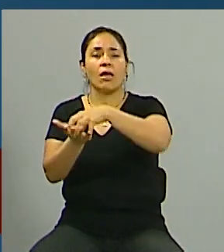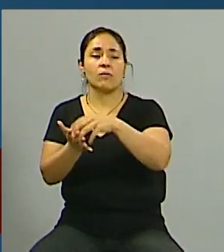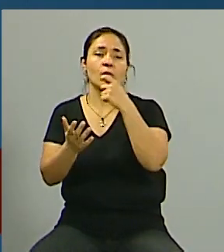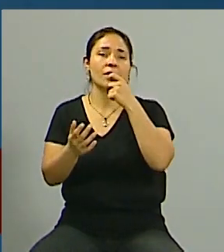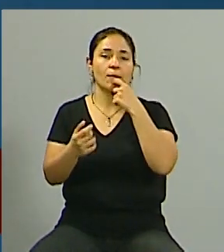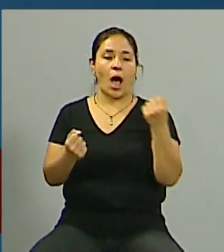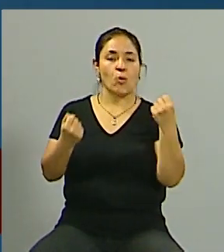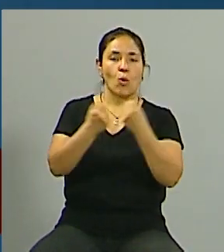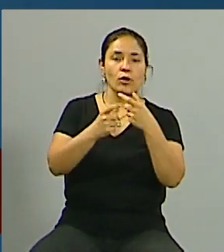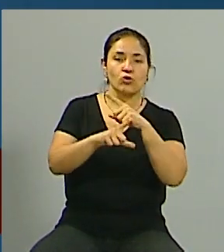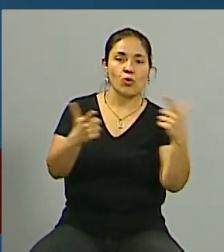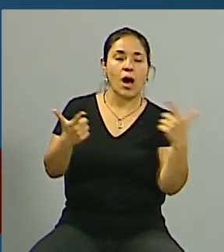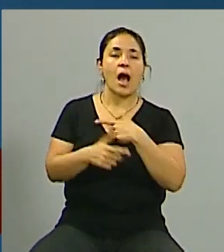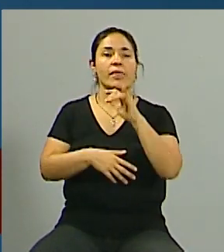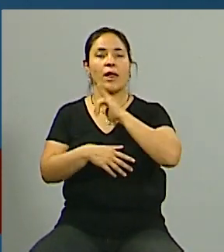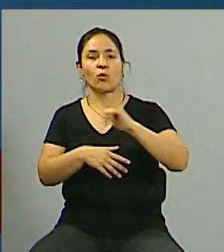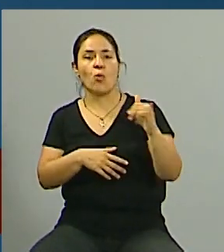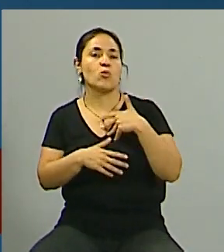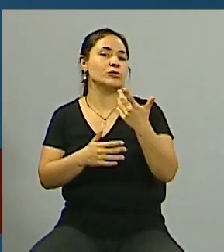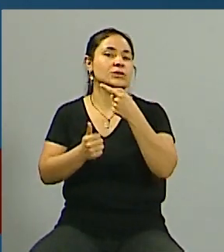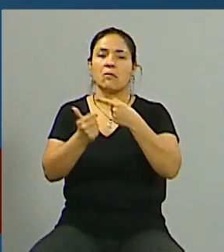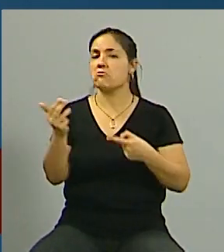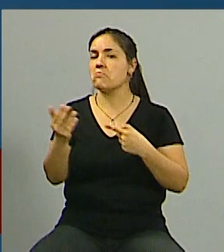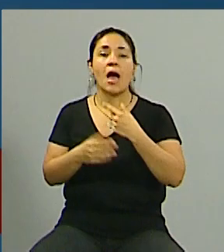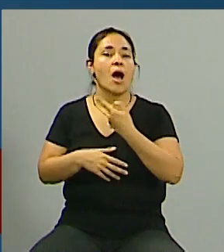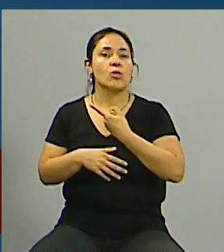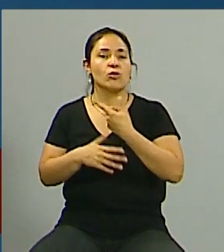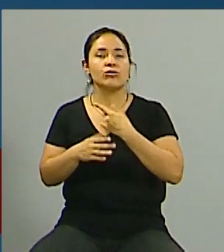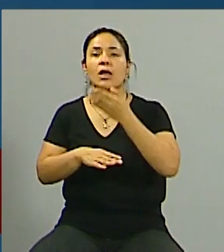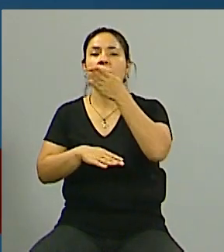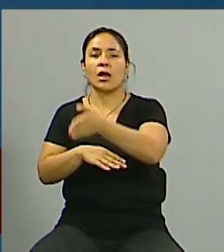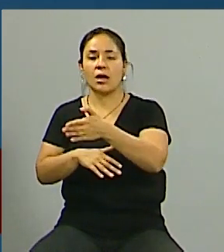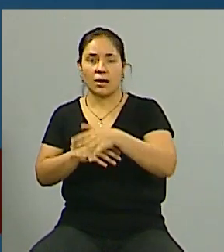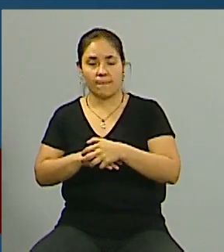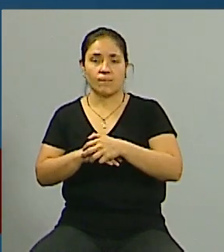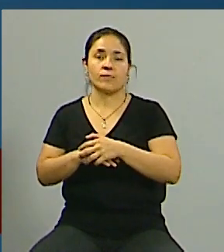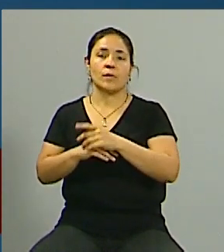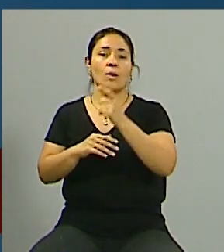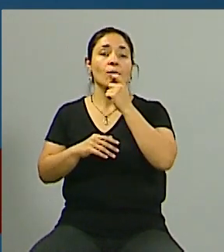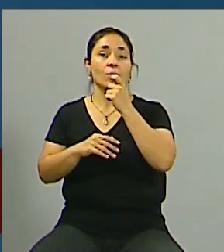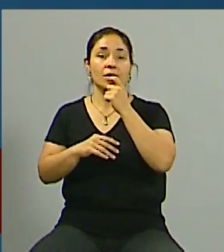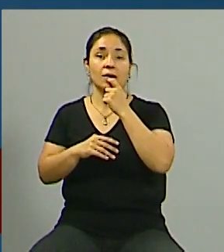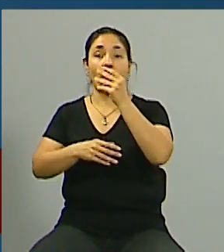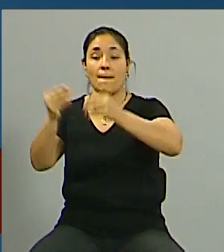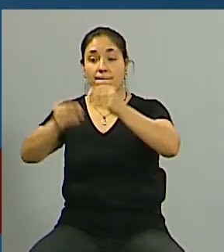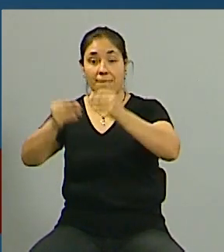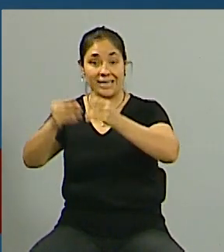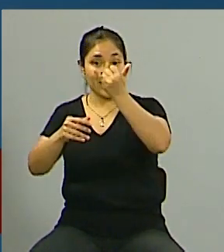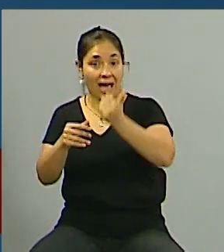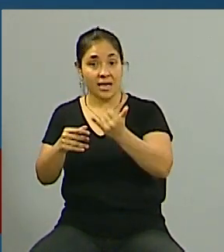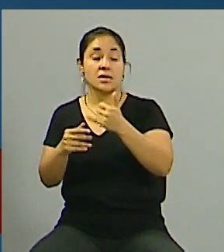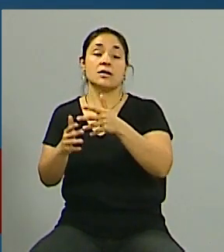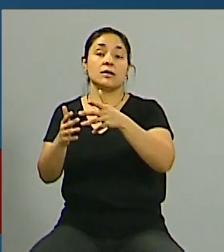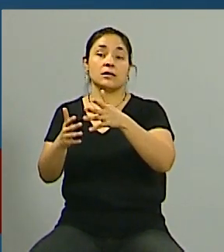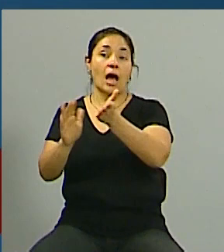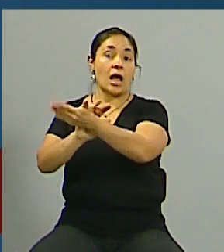acuerdo en ciertos temas? ¿a quién hay que recurrir? Mira si ha intervenido una inmobiliaria que son los únicos